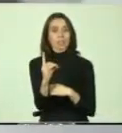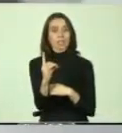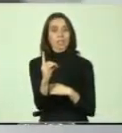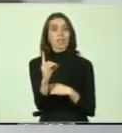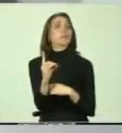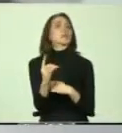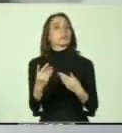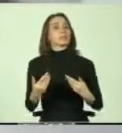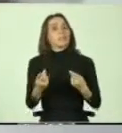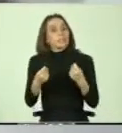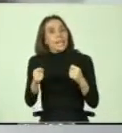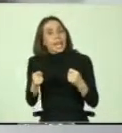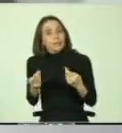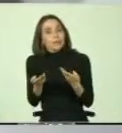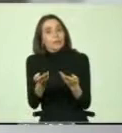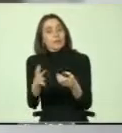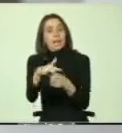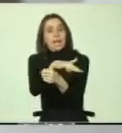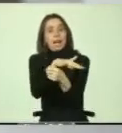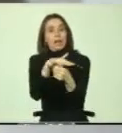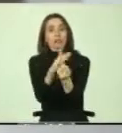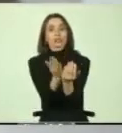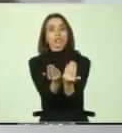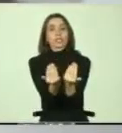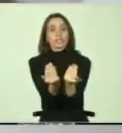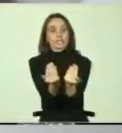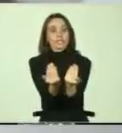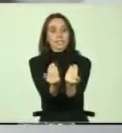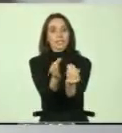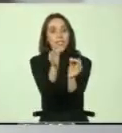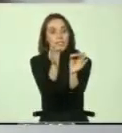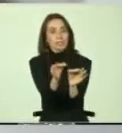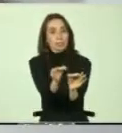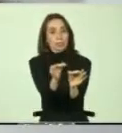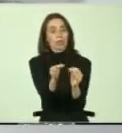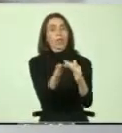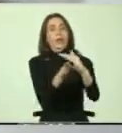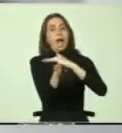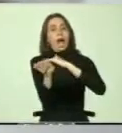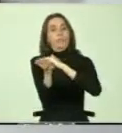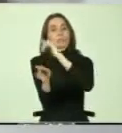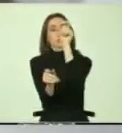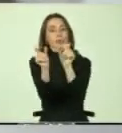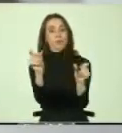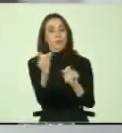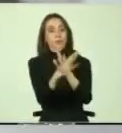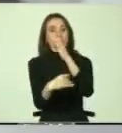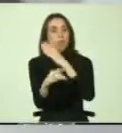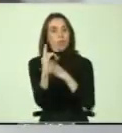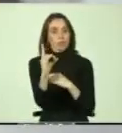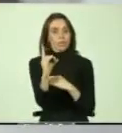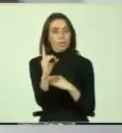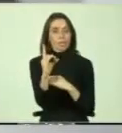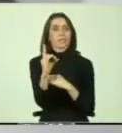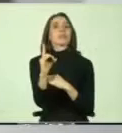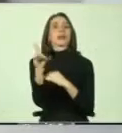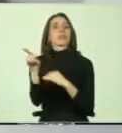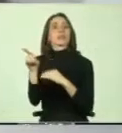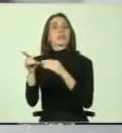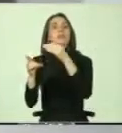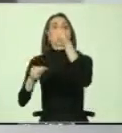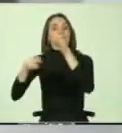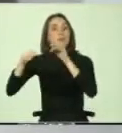procurará establecer las condiciones necesarias para garantizar la accesibilidad de las personas con discapacidad al sistema judicial,